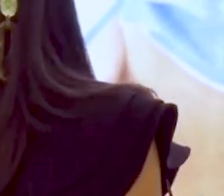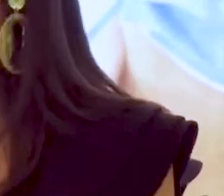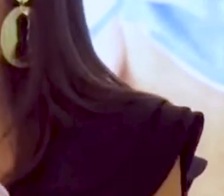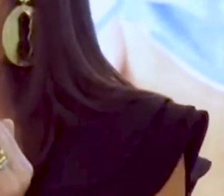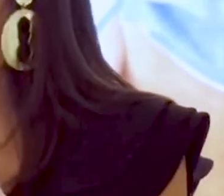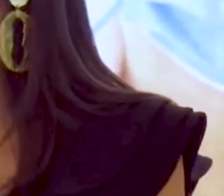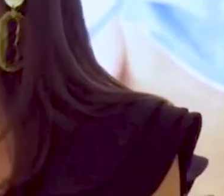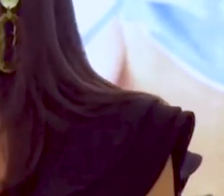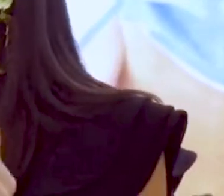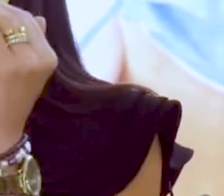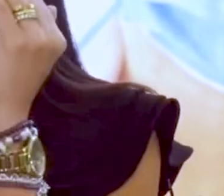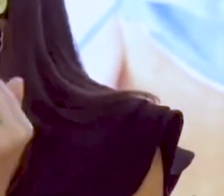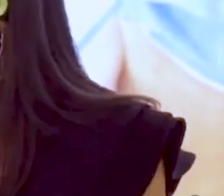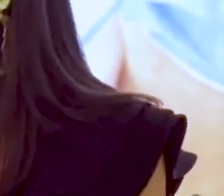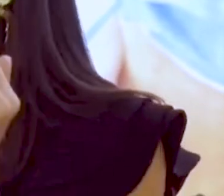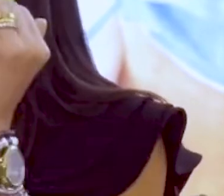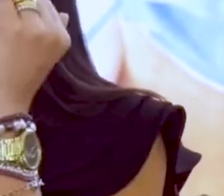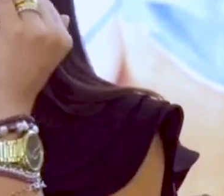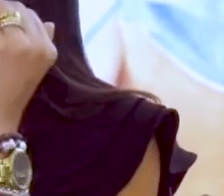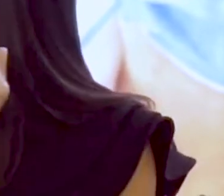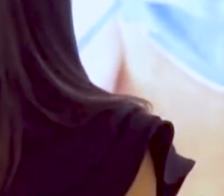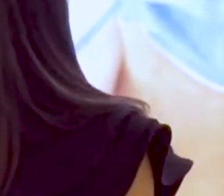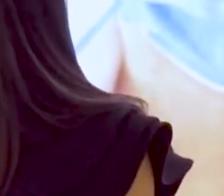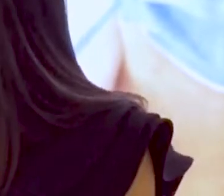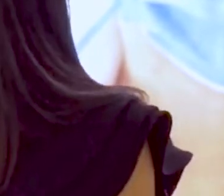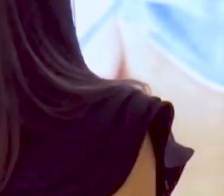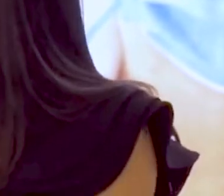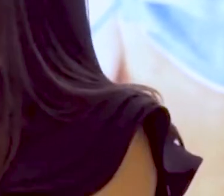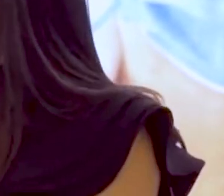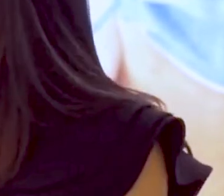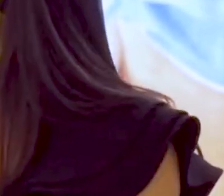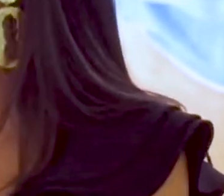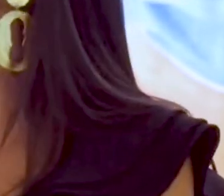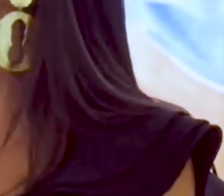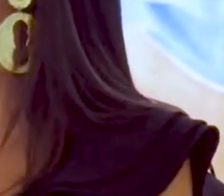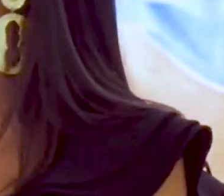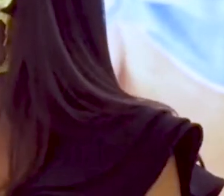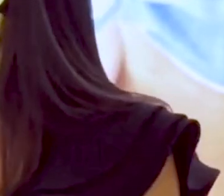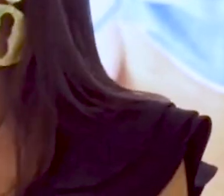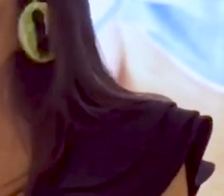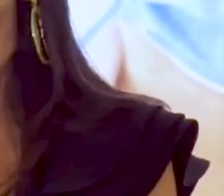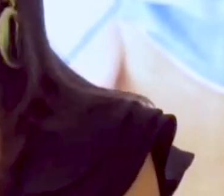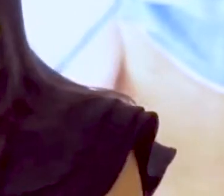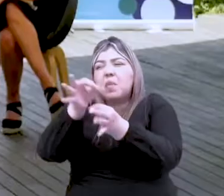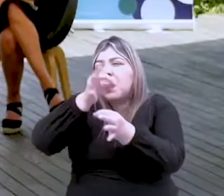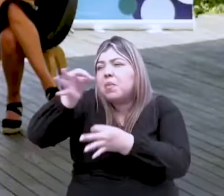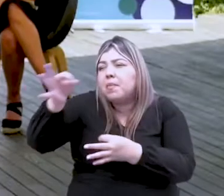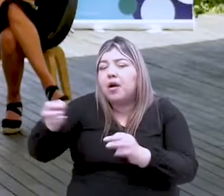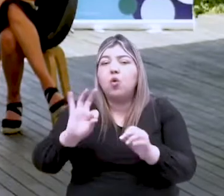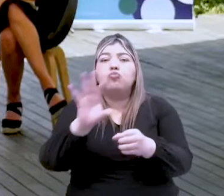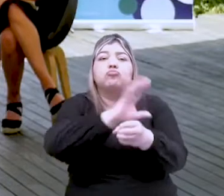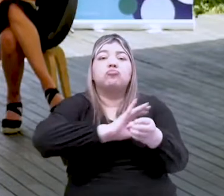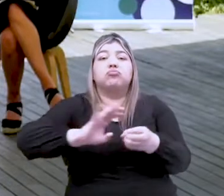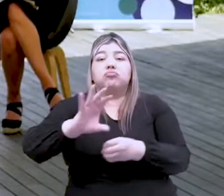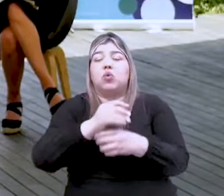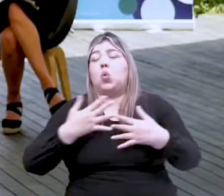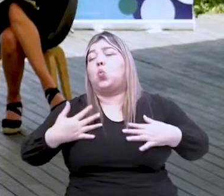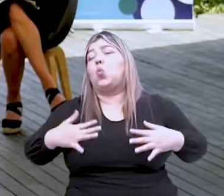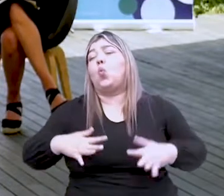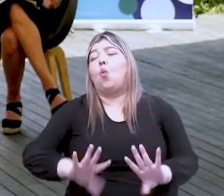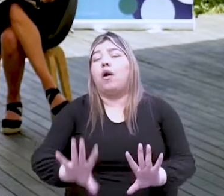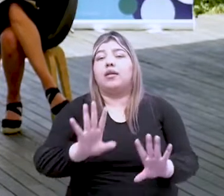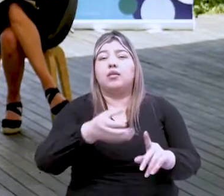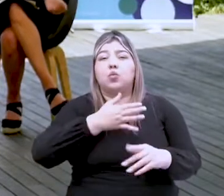potente. Vamos a llegar a lo rural y a lo urbano. Llegaremos en cualquier medio diana de comunicación que nos esté previsto para llegar